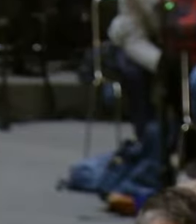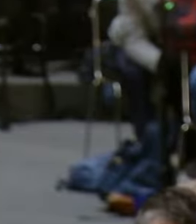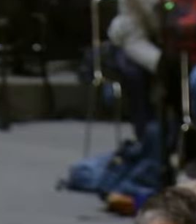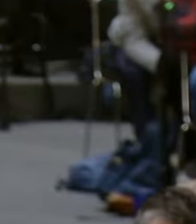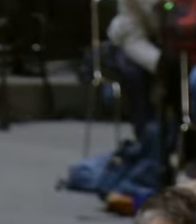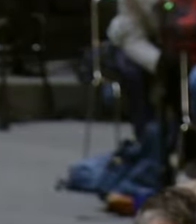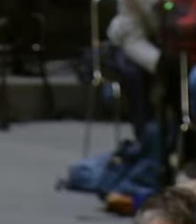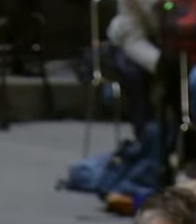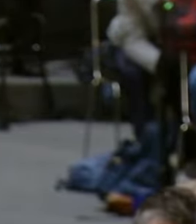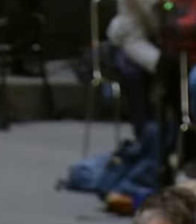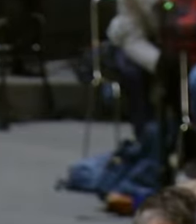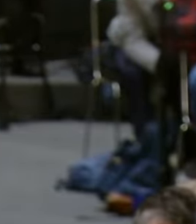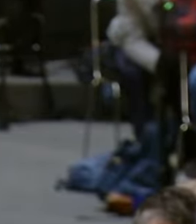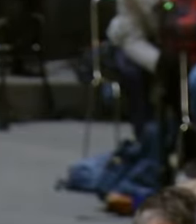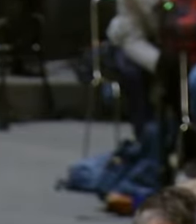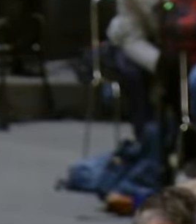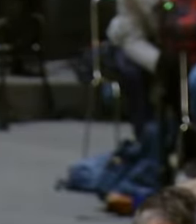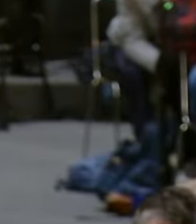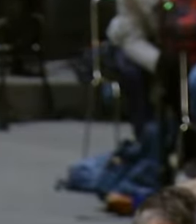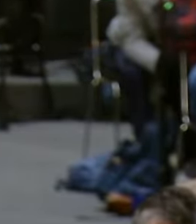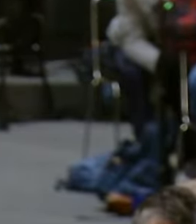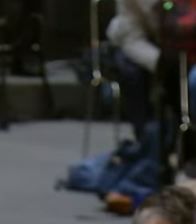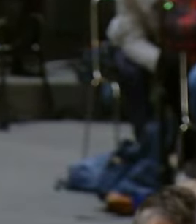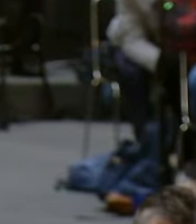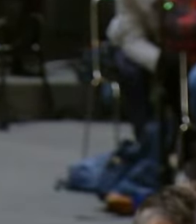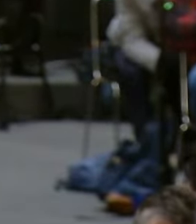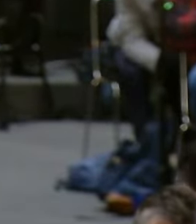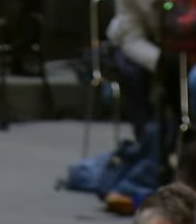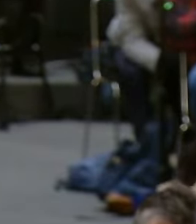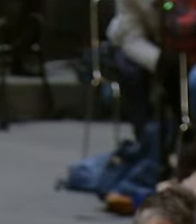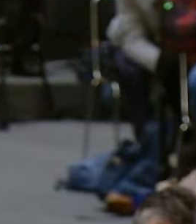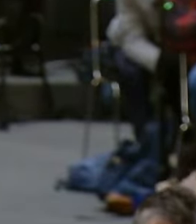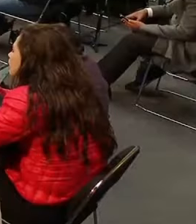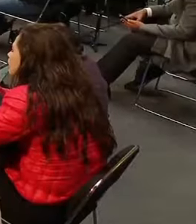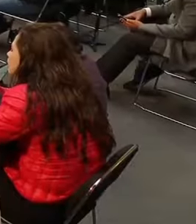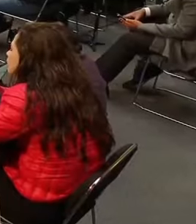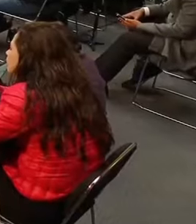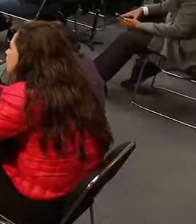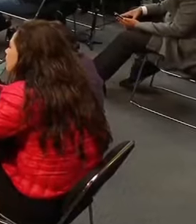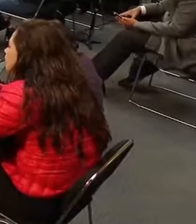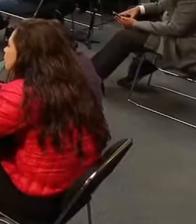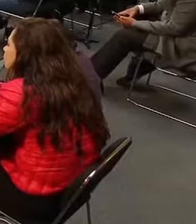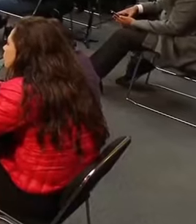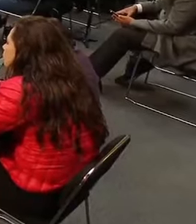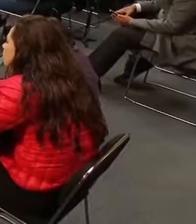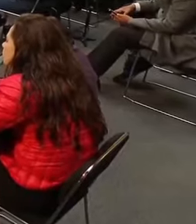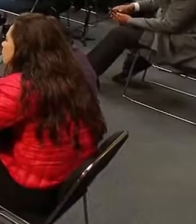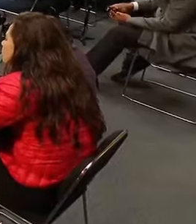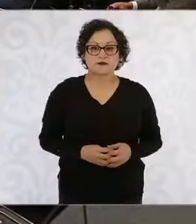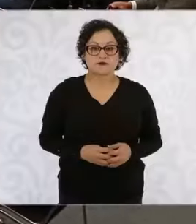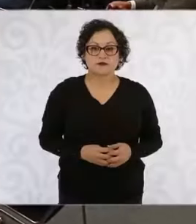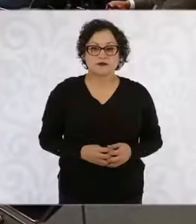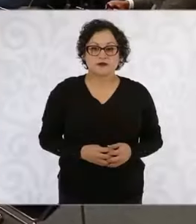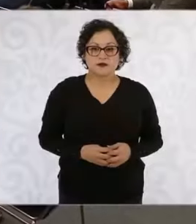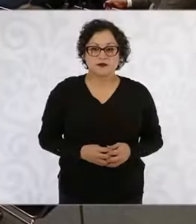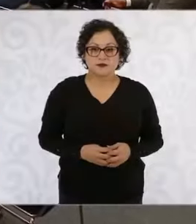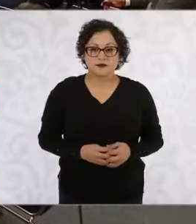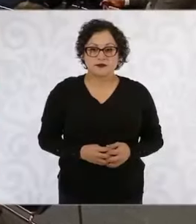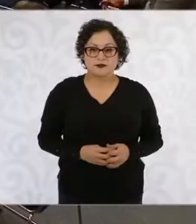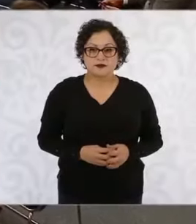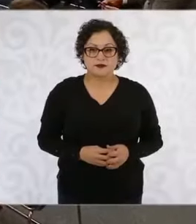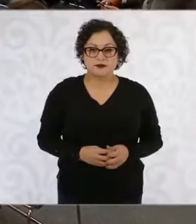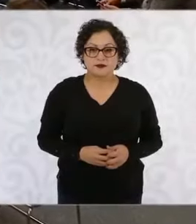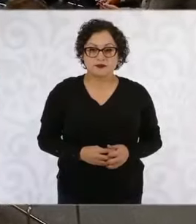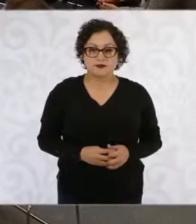implementar medidas? Porque no solamente es un caso, ya son muchos los que se han presentado. Perdón, es que me falta el aire.